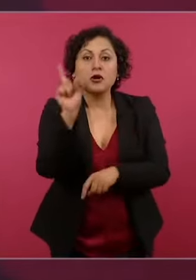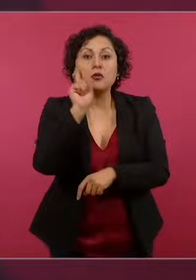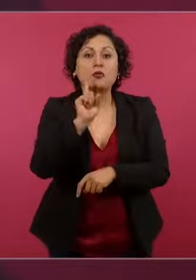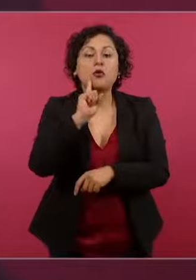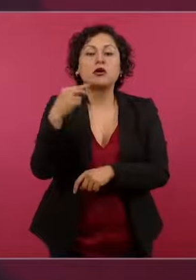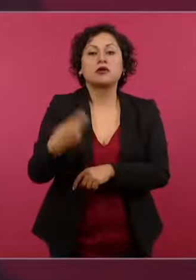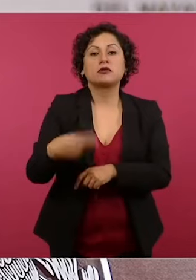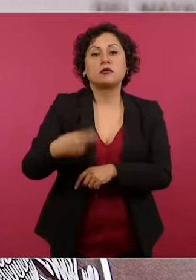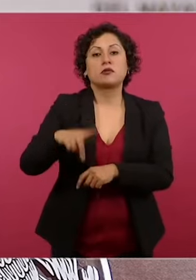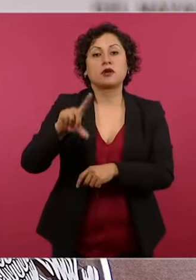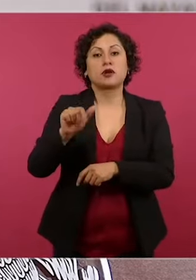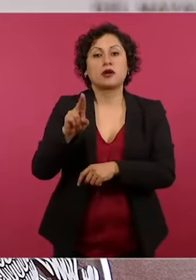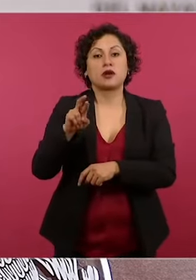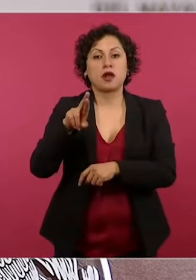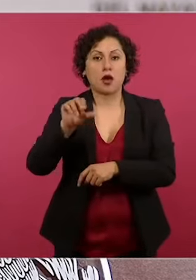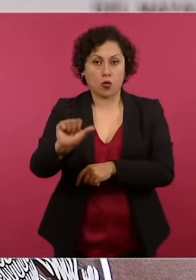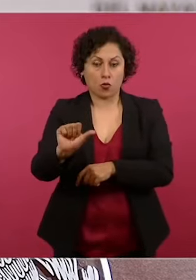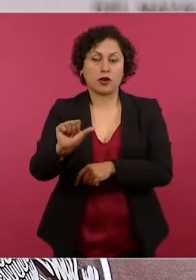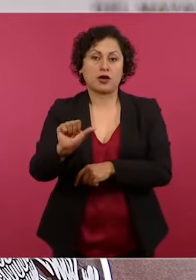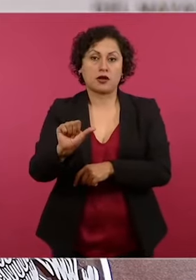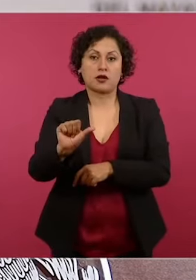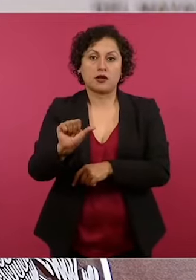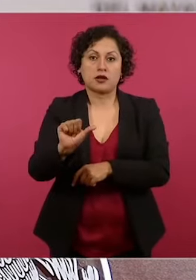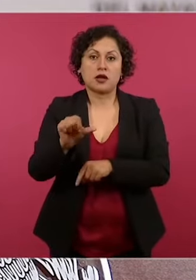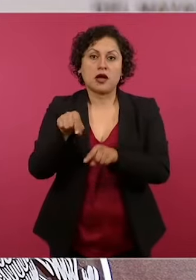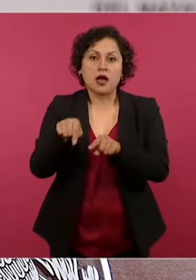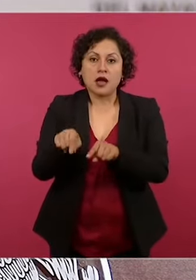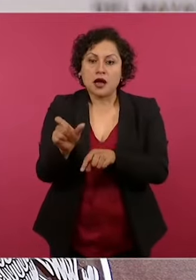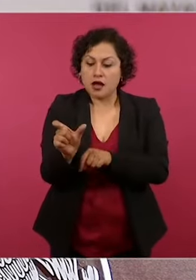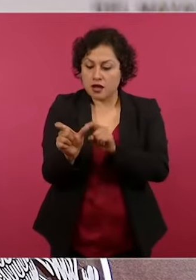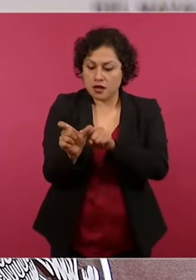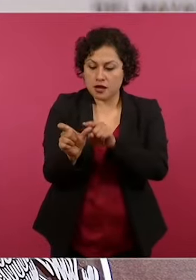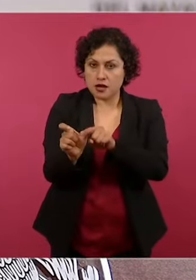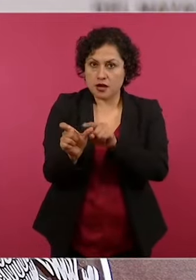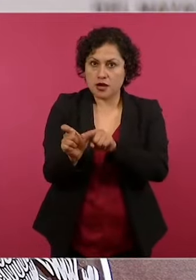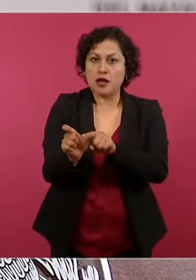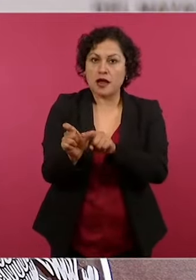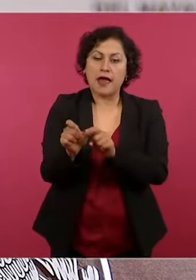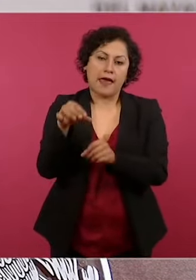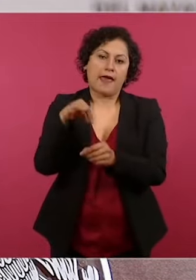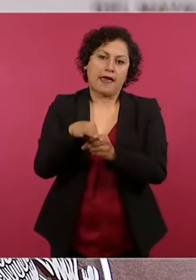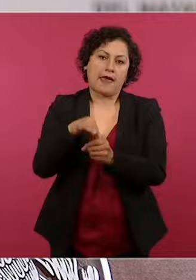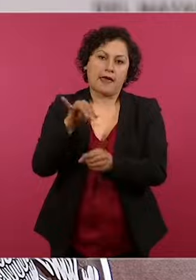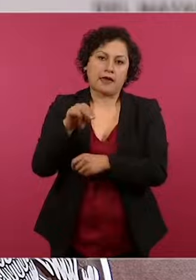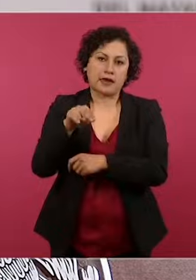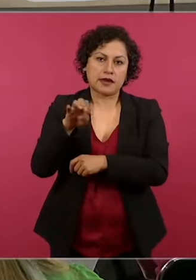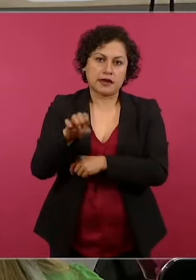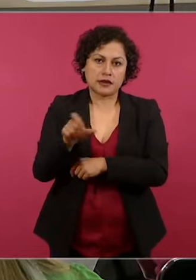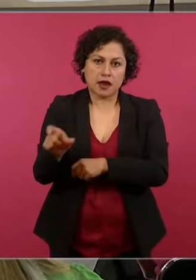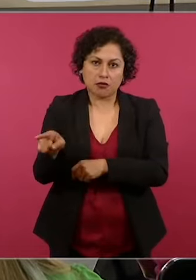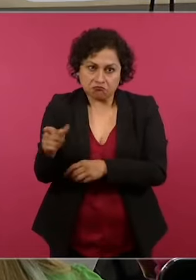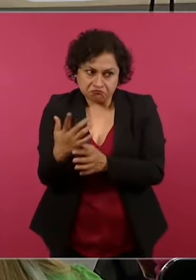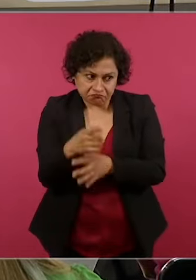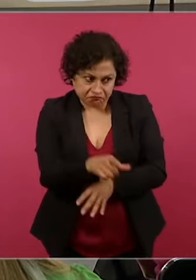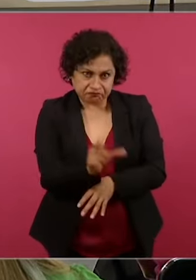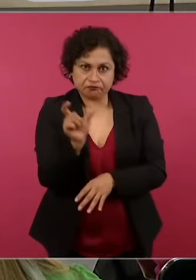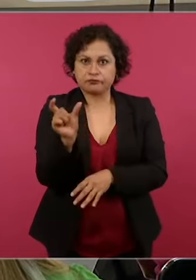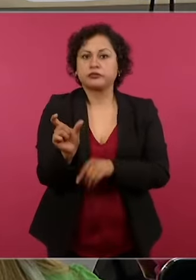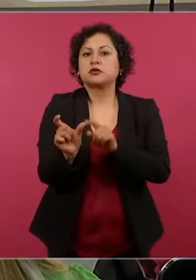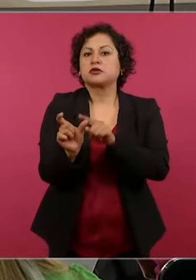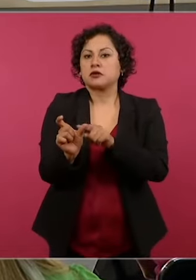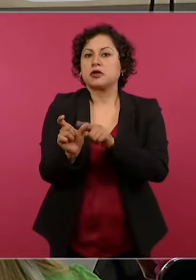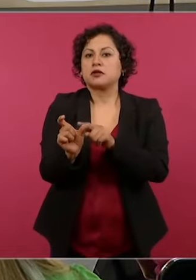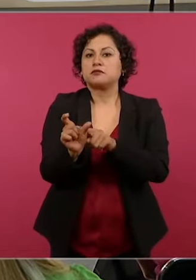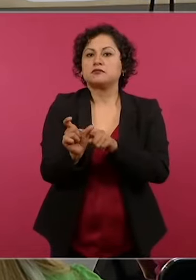Angélica N., que era la titular de la credencial de elector que se había localizado y que dijo,